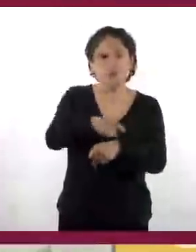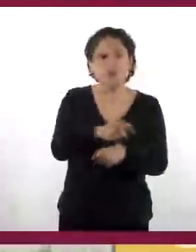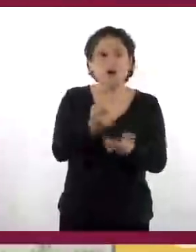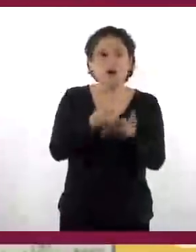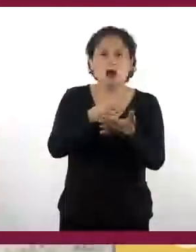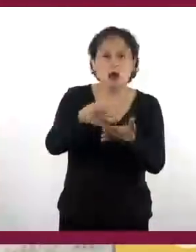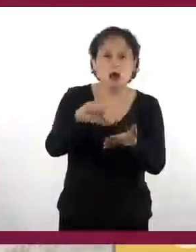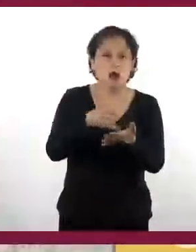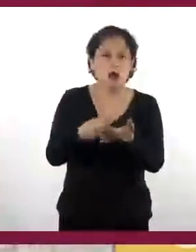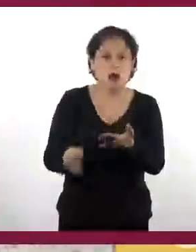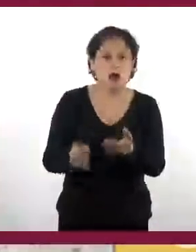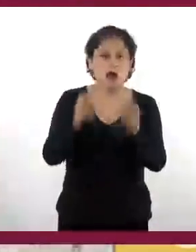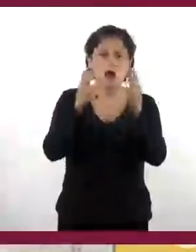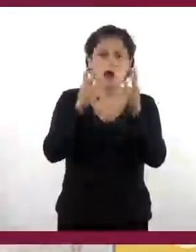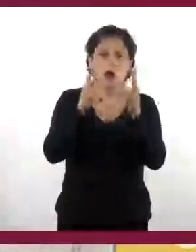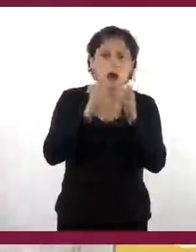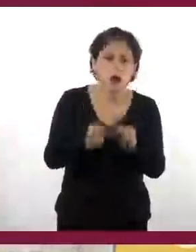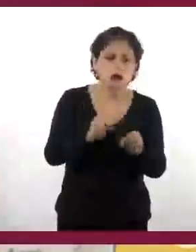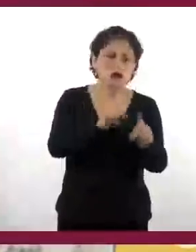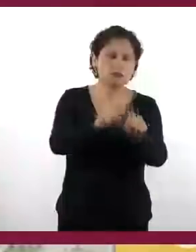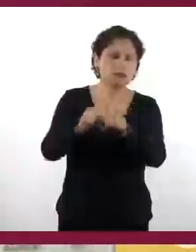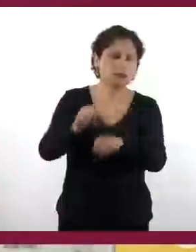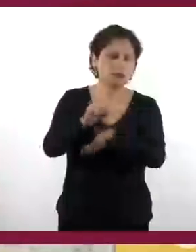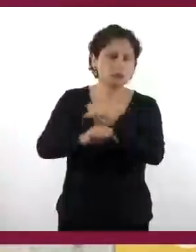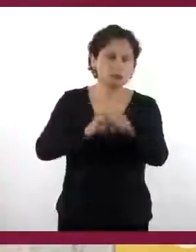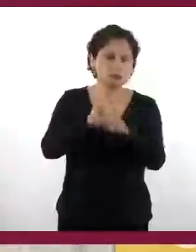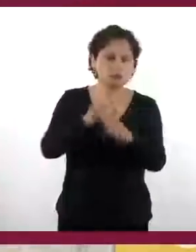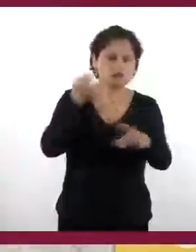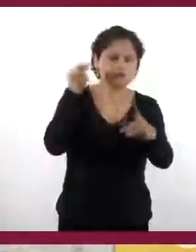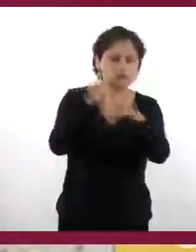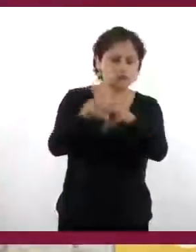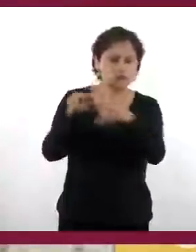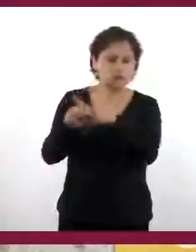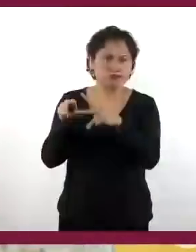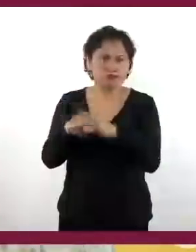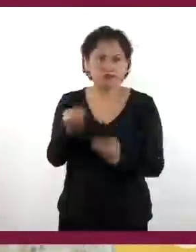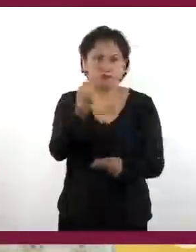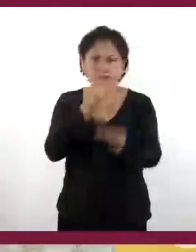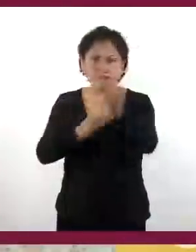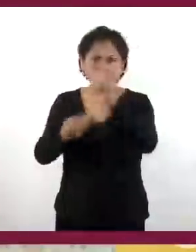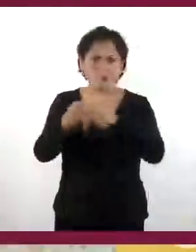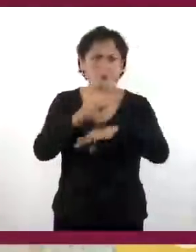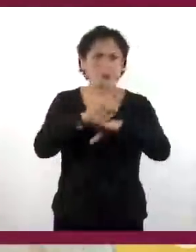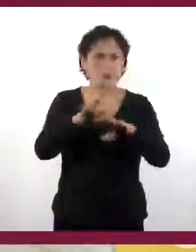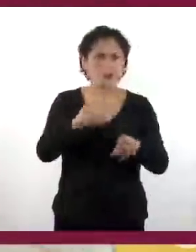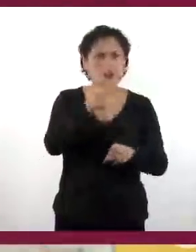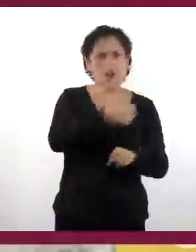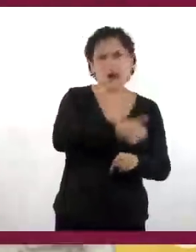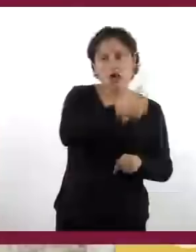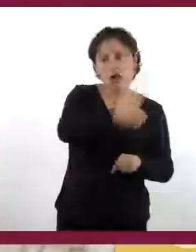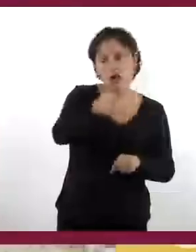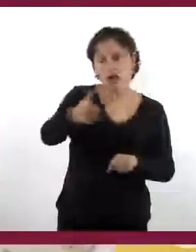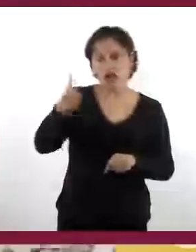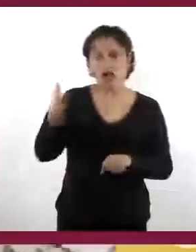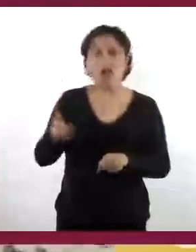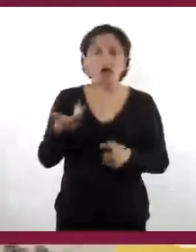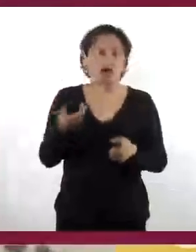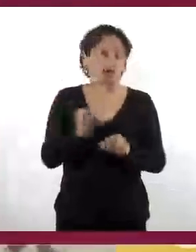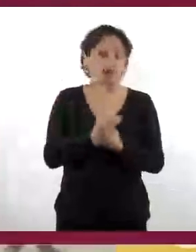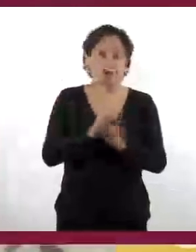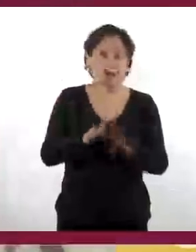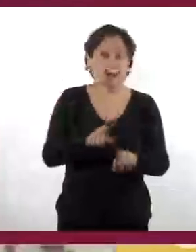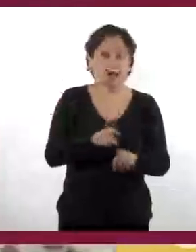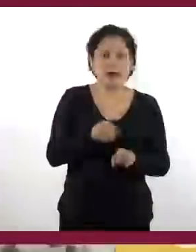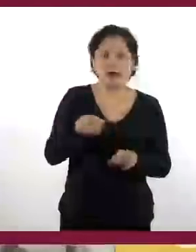Estacionalmente se movían en ciclos estacionales en sus territorios de ocupación. Obviamente esto provocaba fricciones con otras